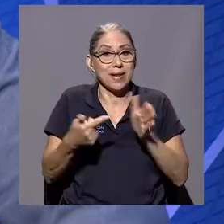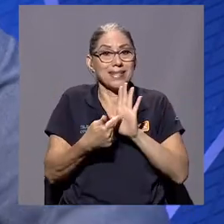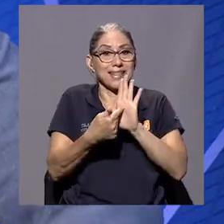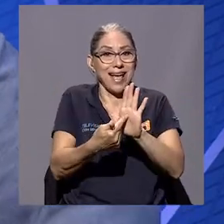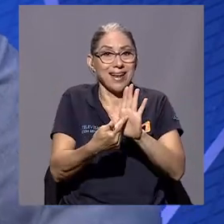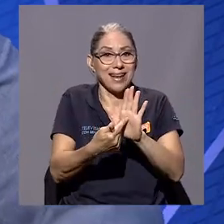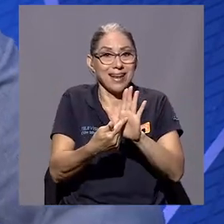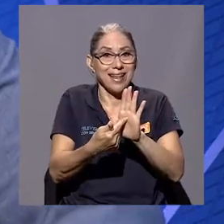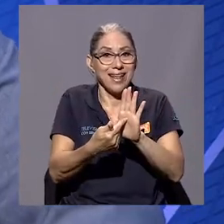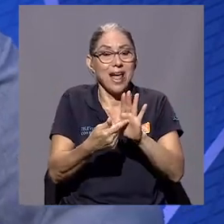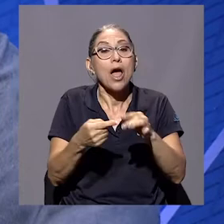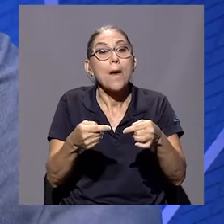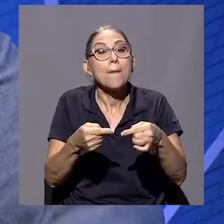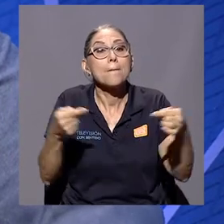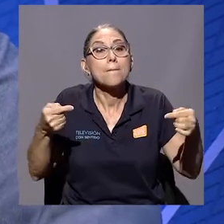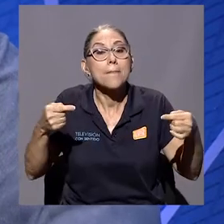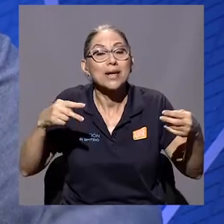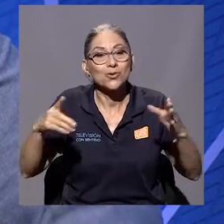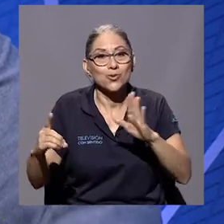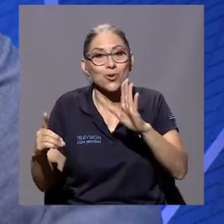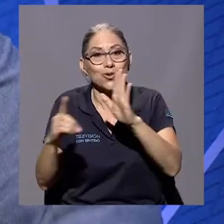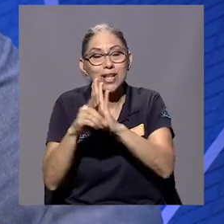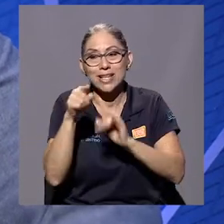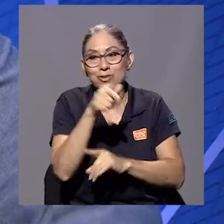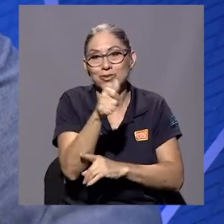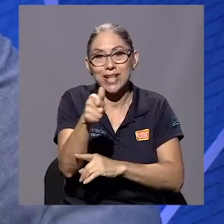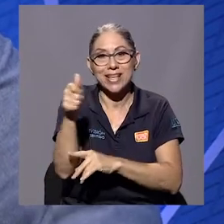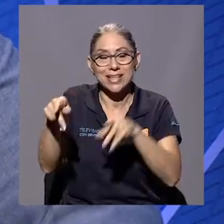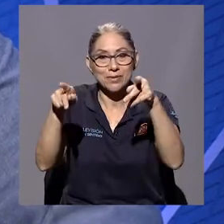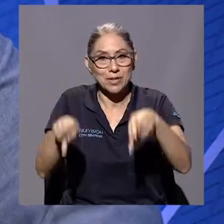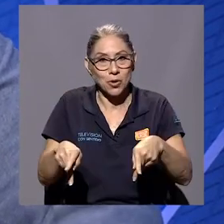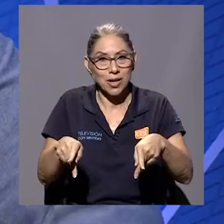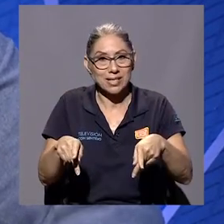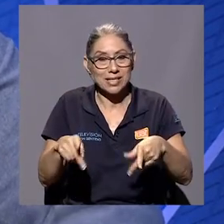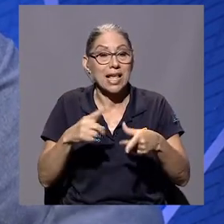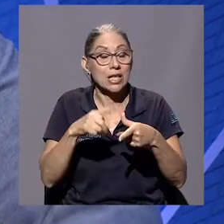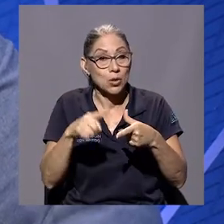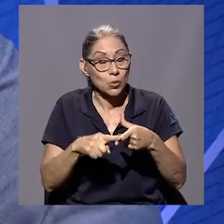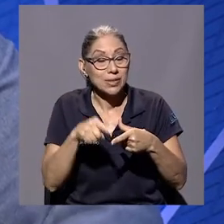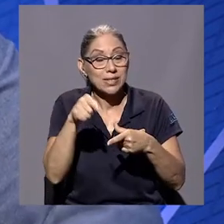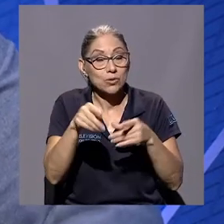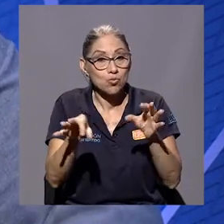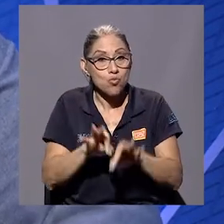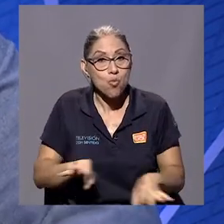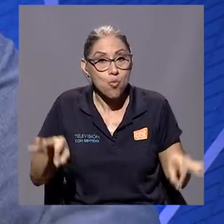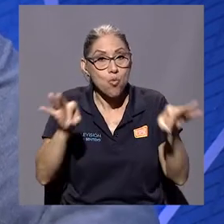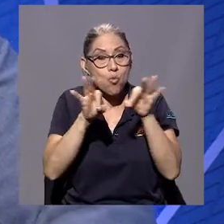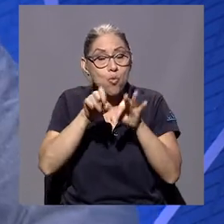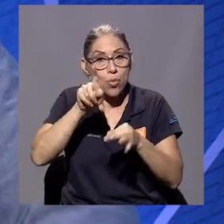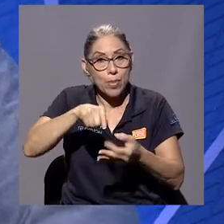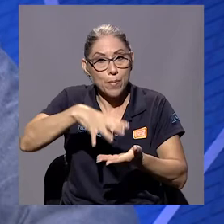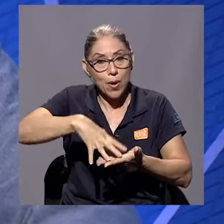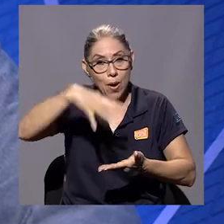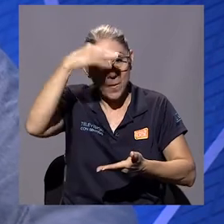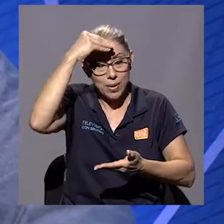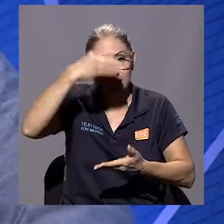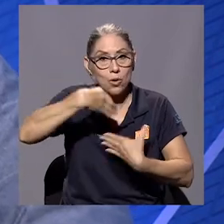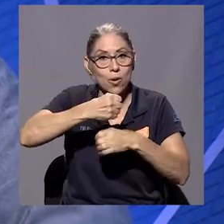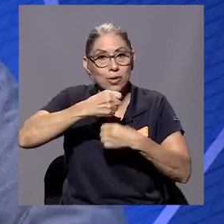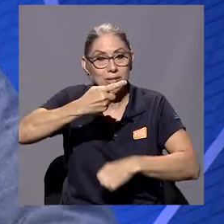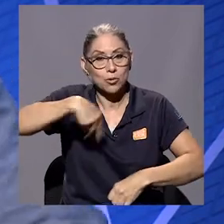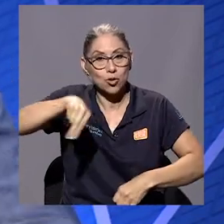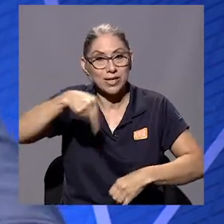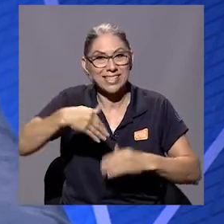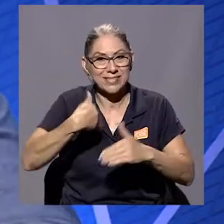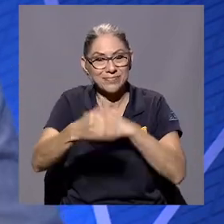versus los derechos que tenían esas personas. Así que creo que esa es una de las cosas más importantes que debemos de aprender a la hora de hacer